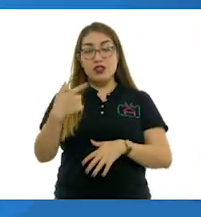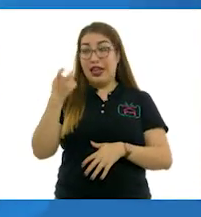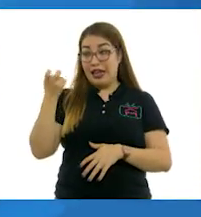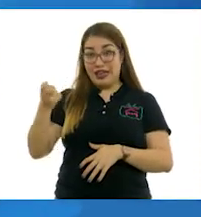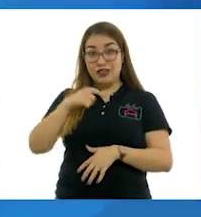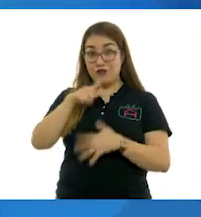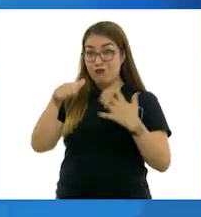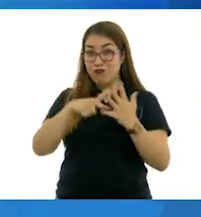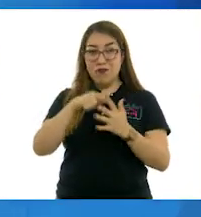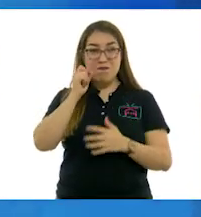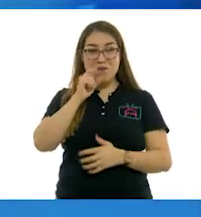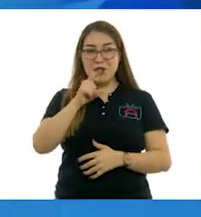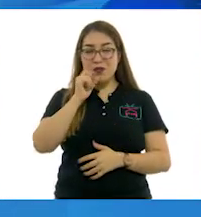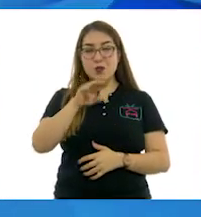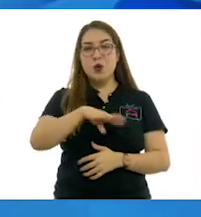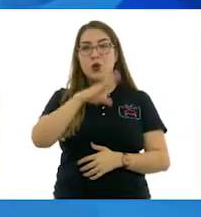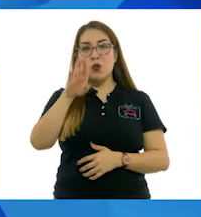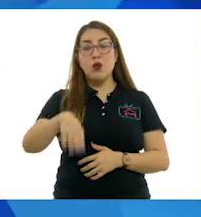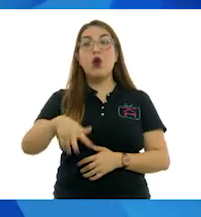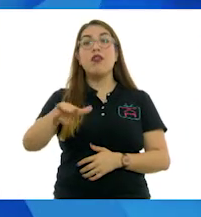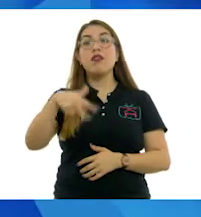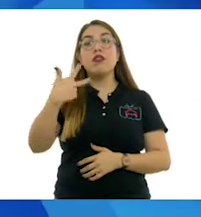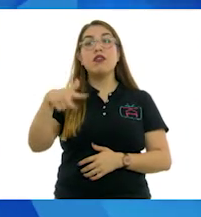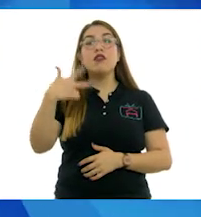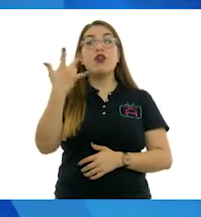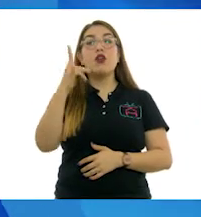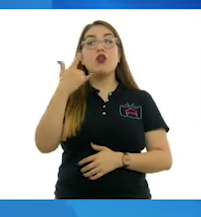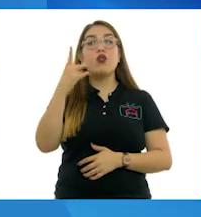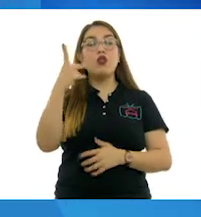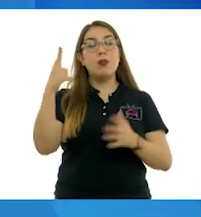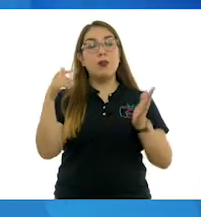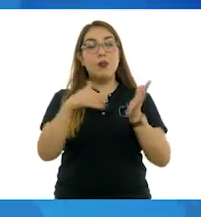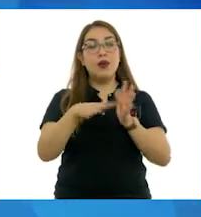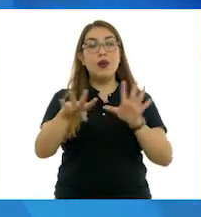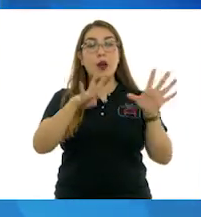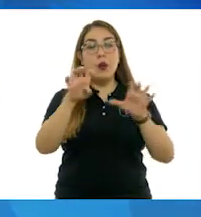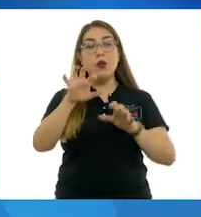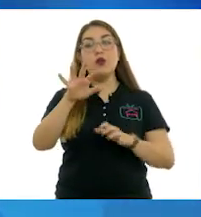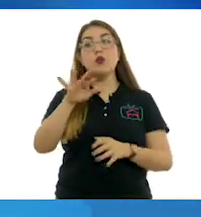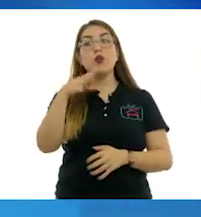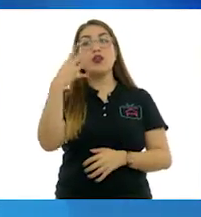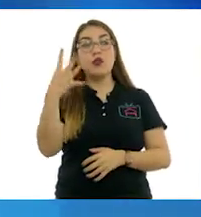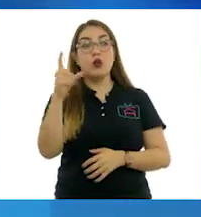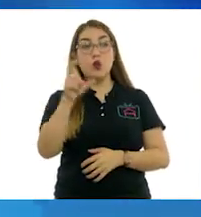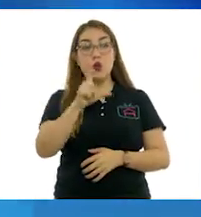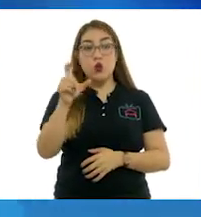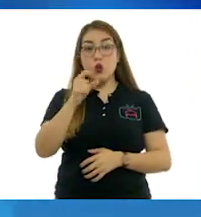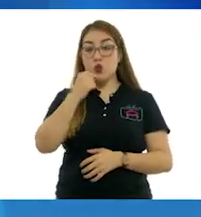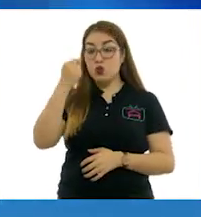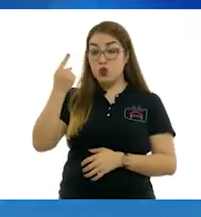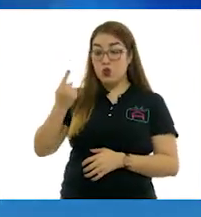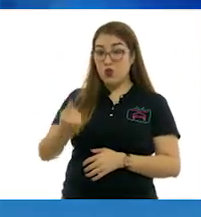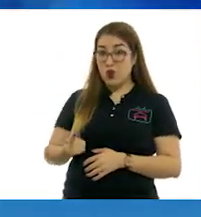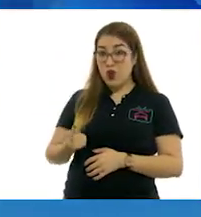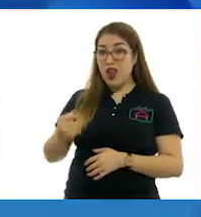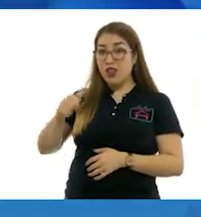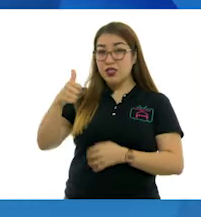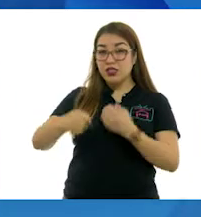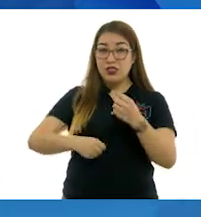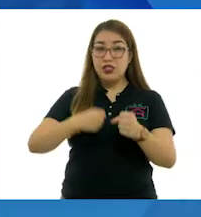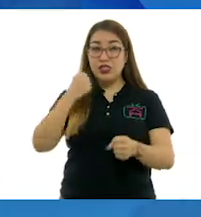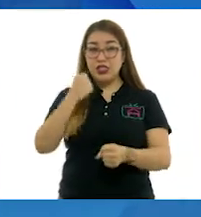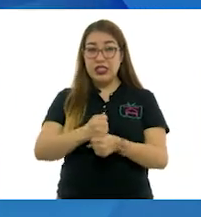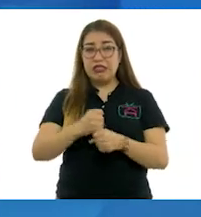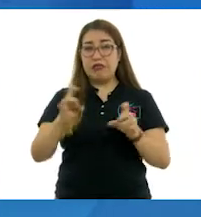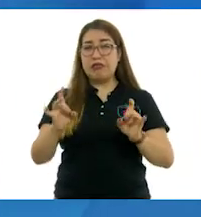lugar el 13 de julio de 1954. A los seis años contrajo una piolomielitis que le dejó